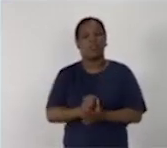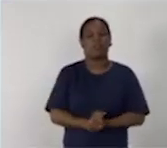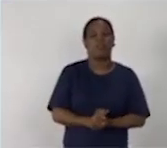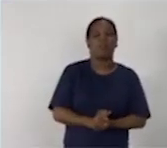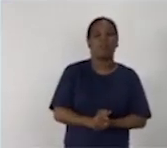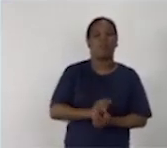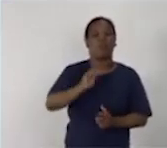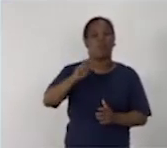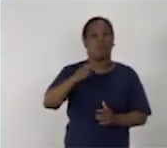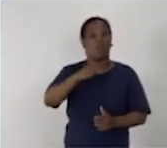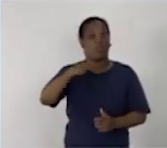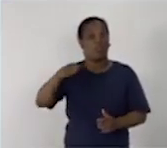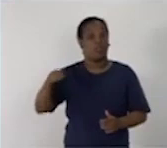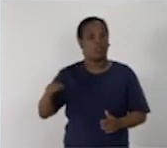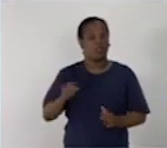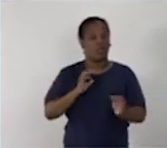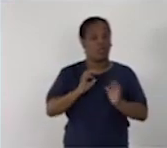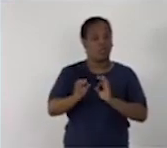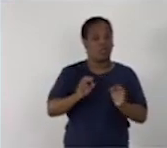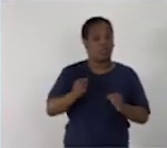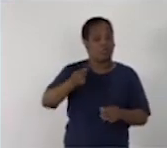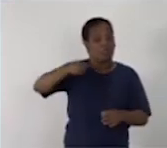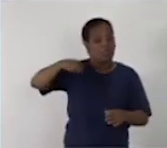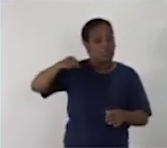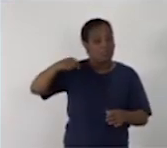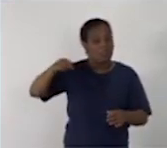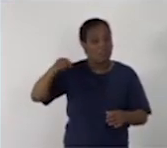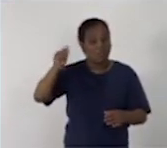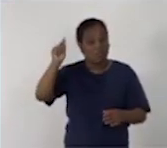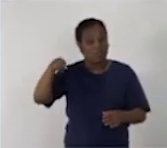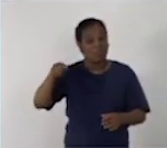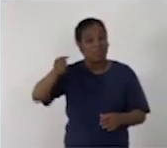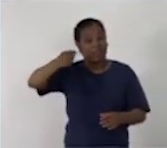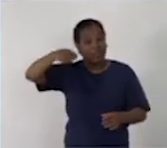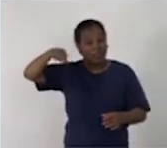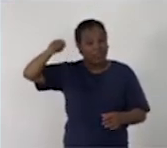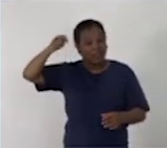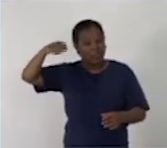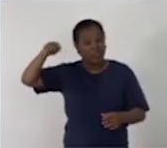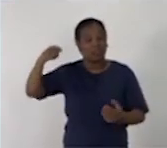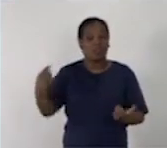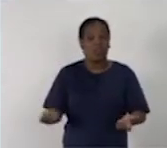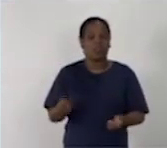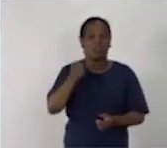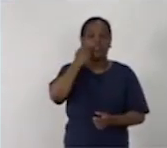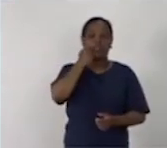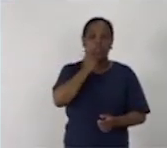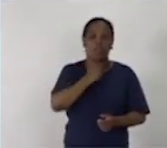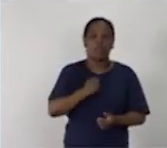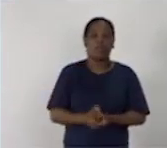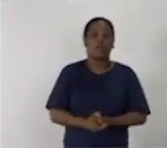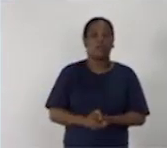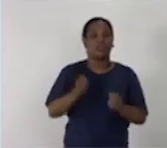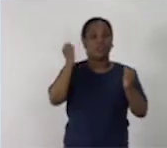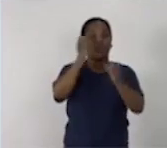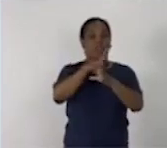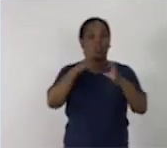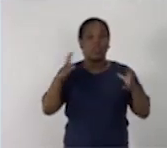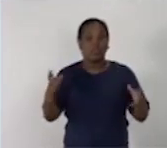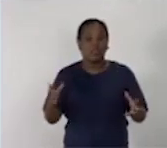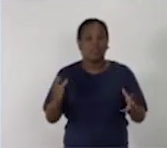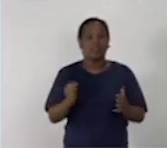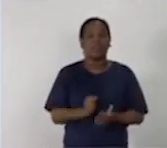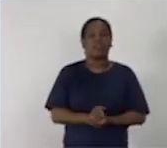sencillas donde utilicen la coma. Cuando las escriban, tendrán en cuenta el cuidado de la ortografía y la